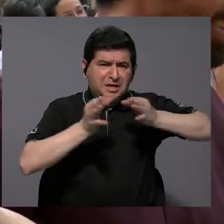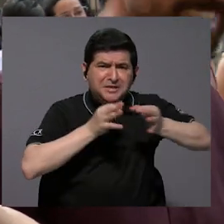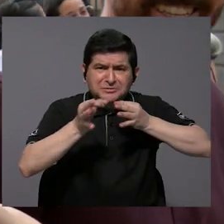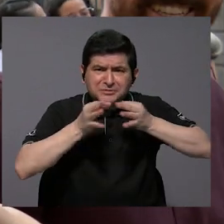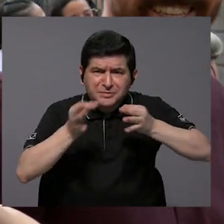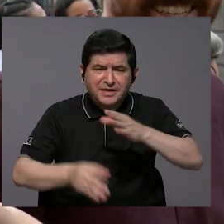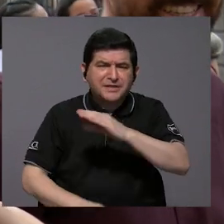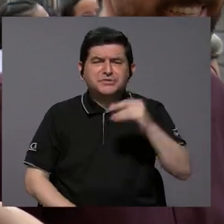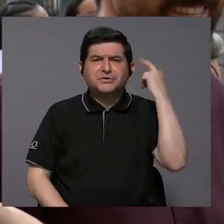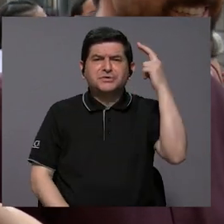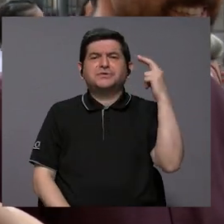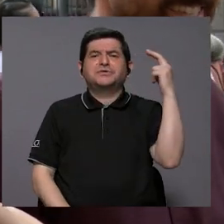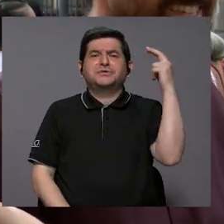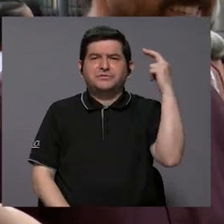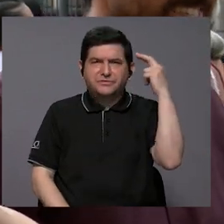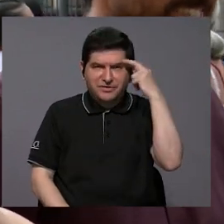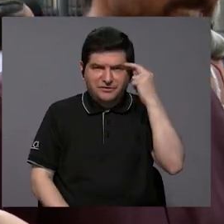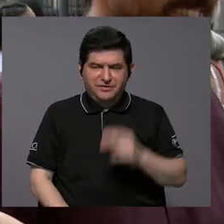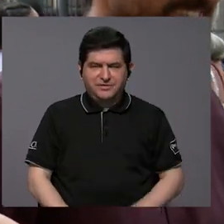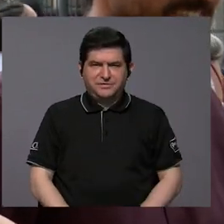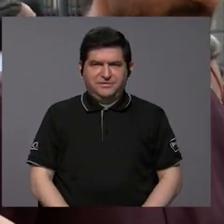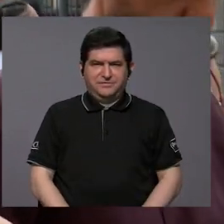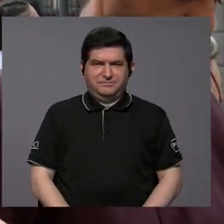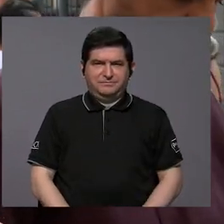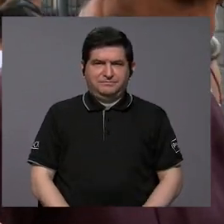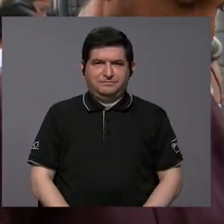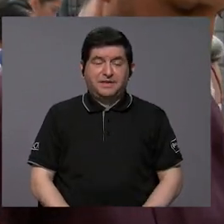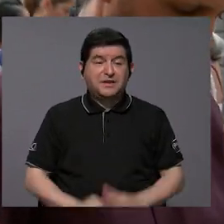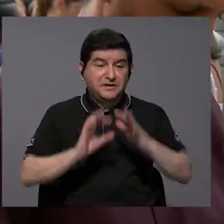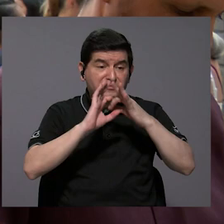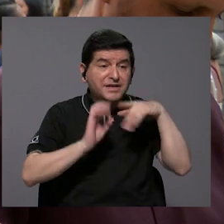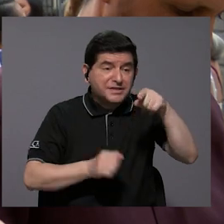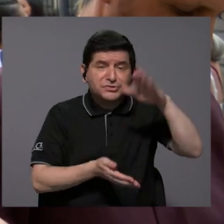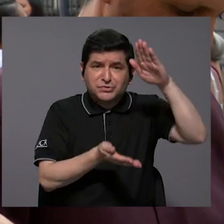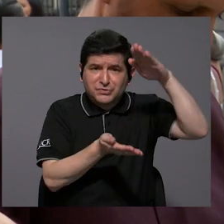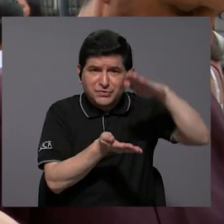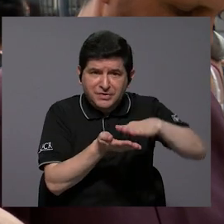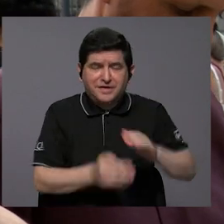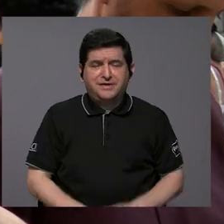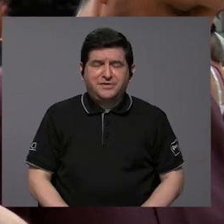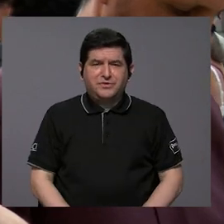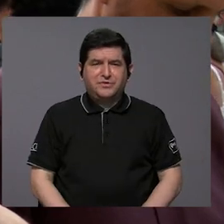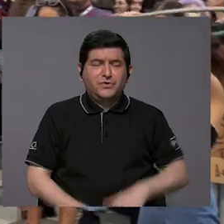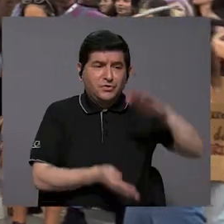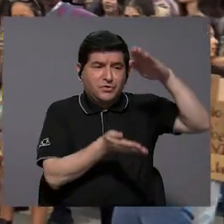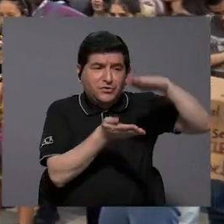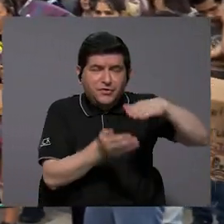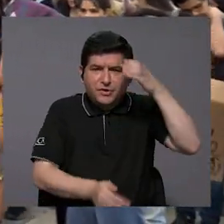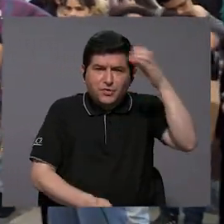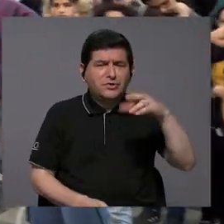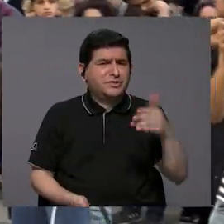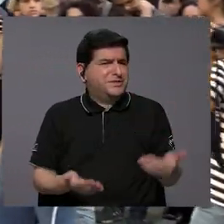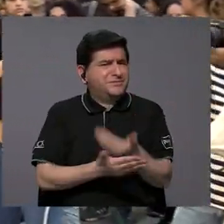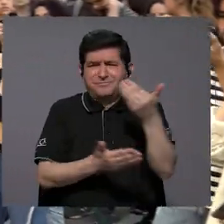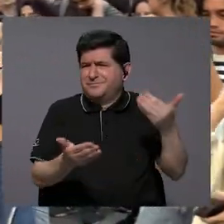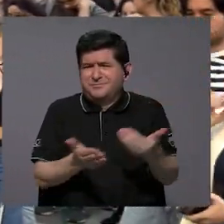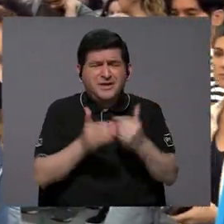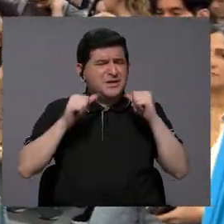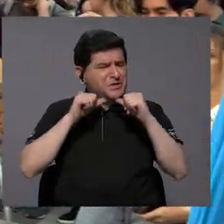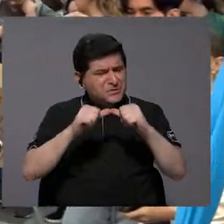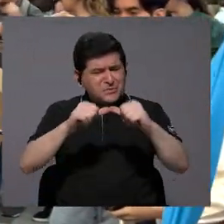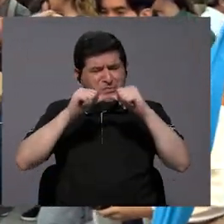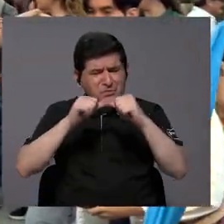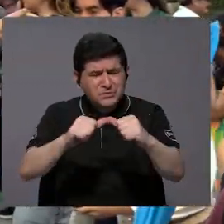pidiendo explicación, pidiendo reflexión sobre estos recortes. Los recortes de cultura no son